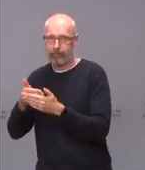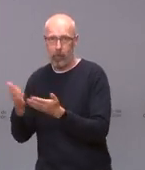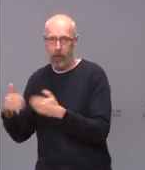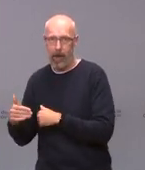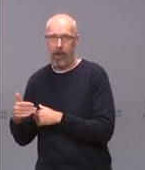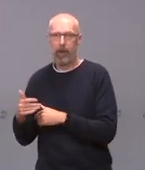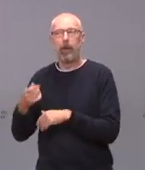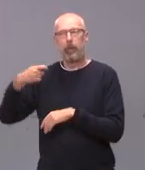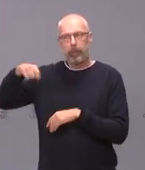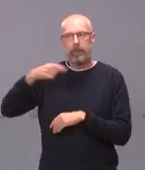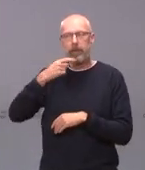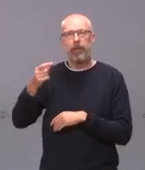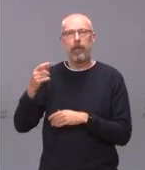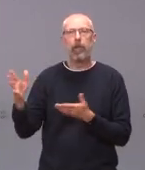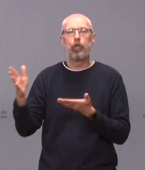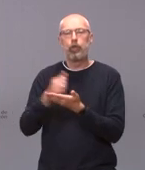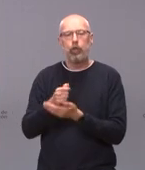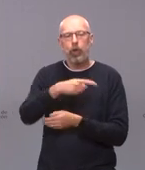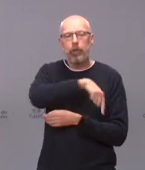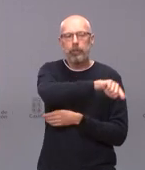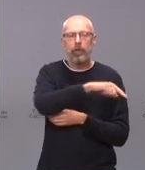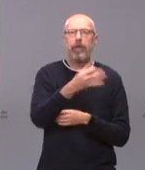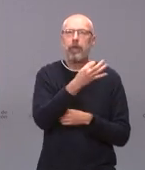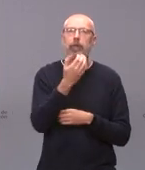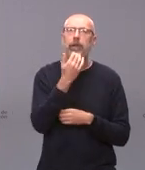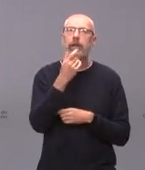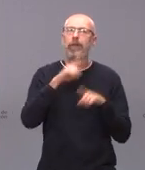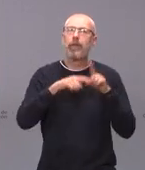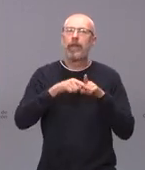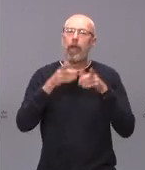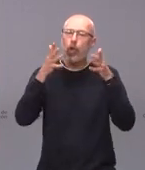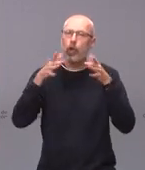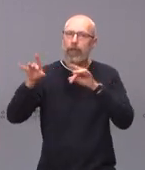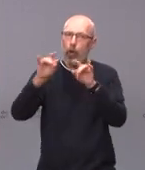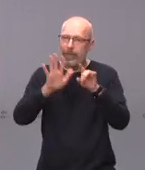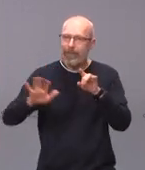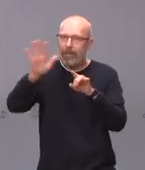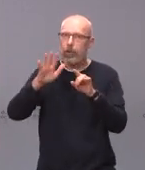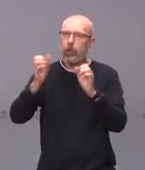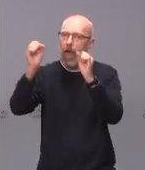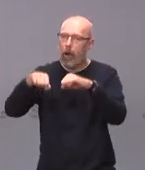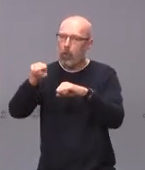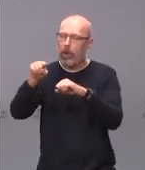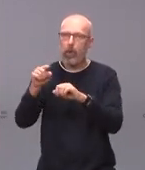todos los acuerdos se van a tener que ceñir a lo que se acuerde en el Consejo Interterritorial ¿cree que es suficiente